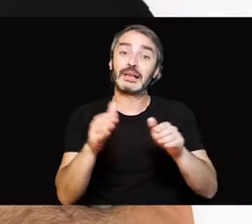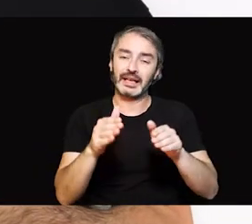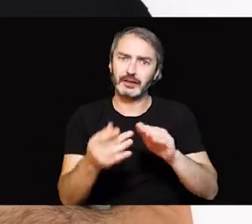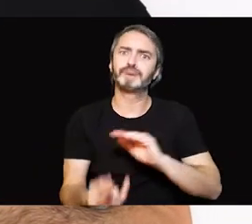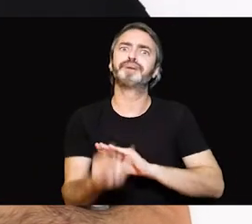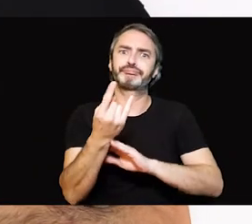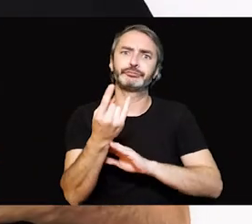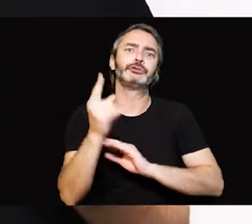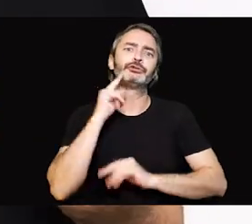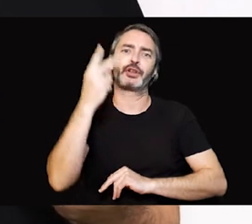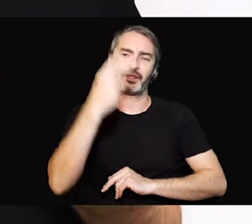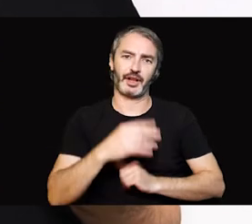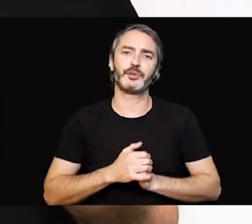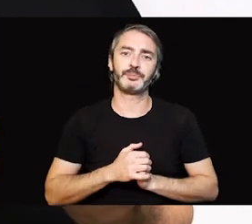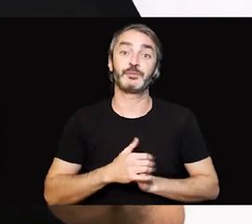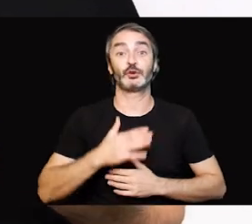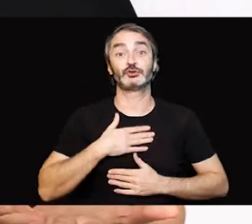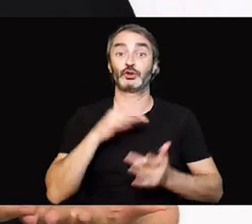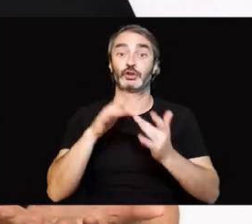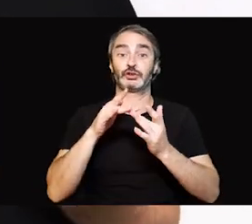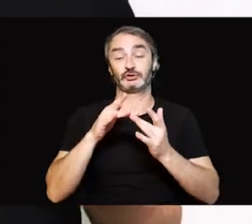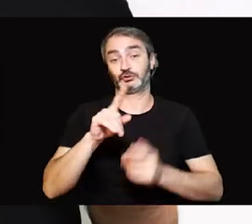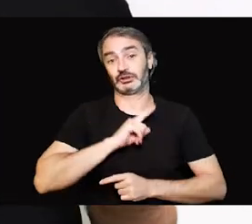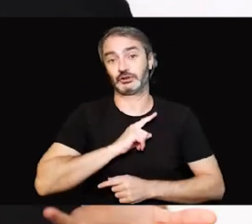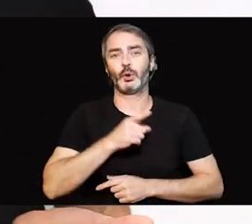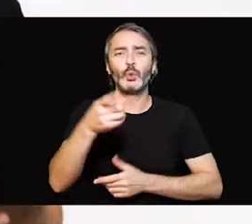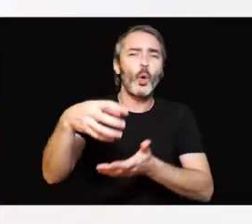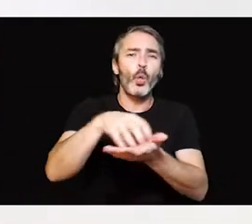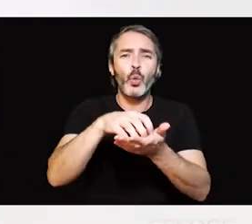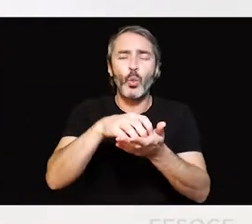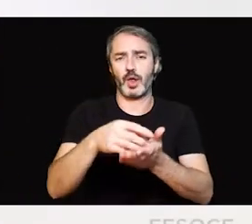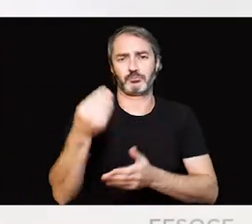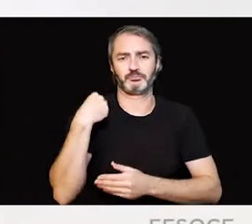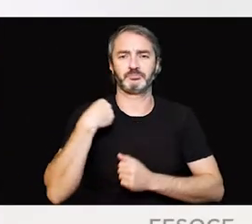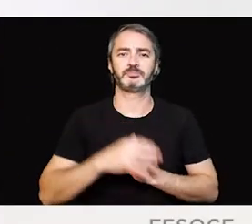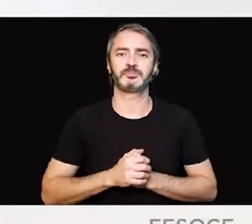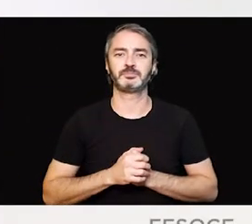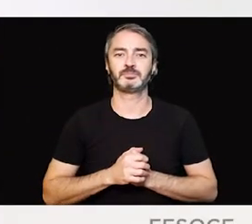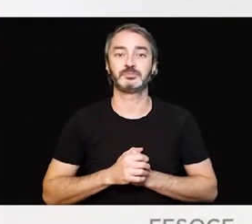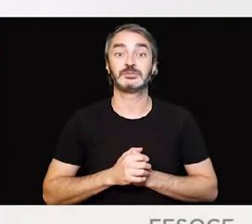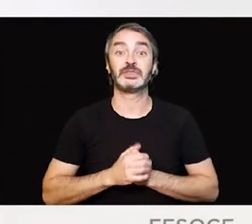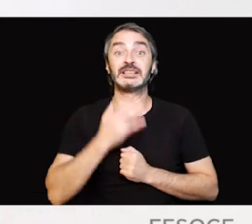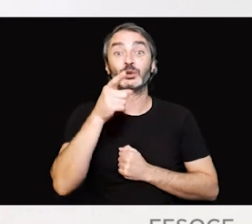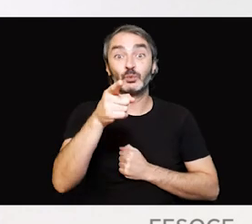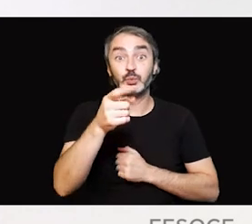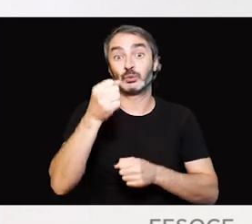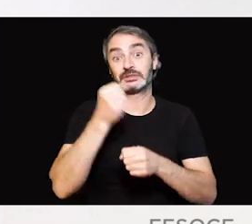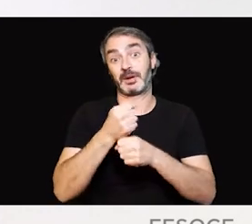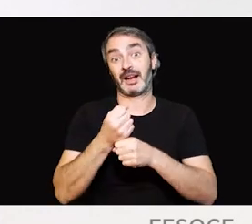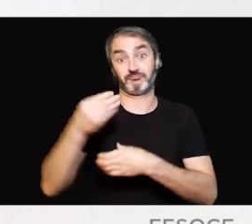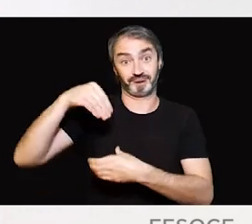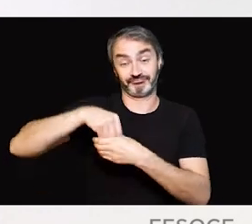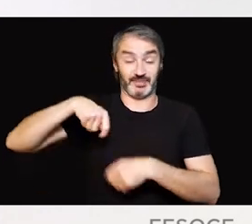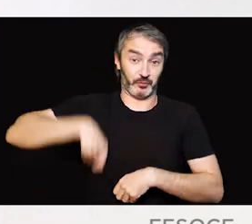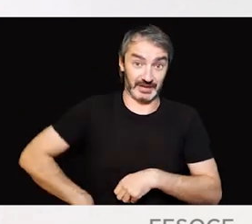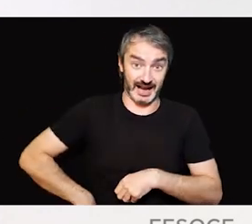que causan sordoceguera y nuestros datos de contacto. Para cualquier duda que nos quieras consultar. Y si eres una organización del ámbito de